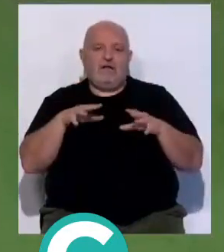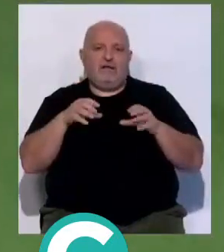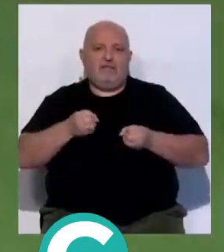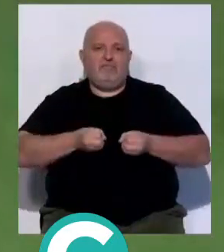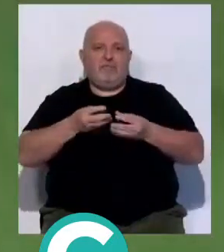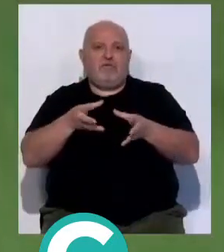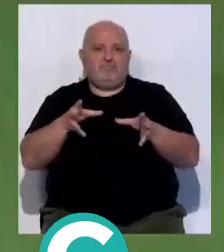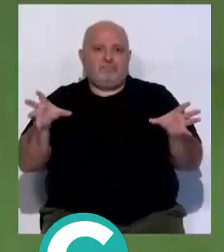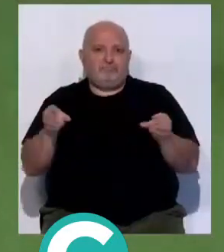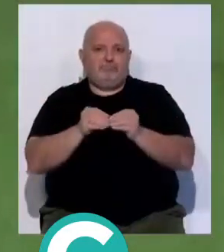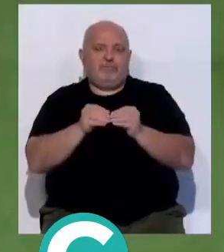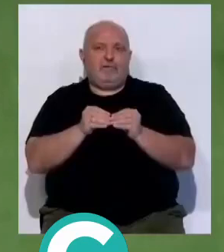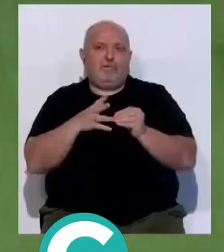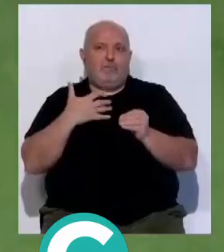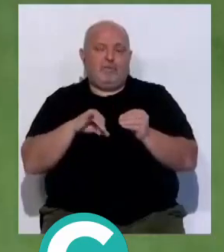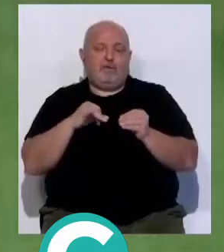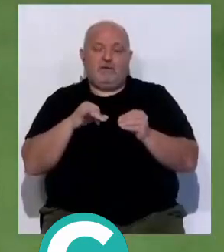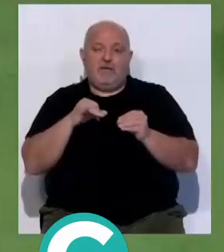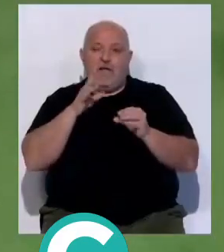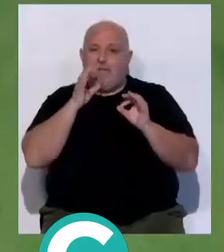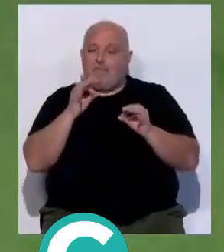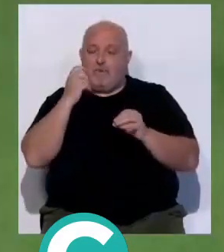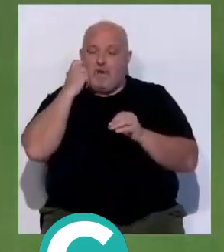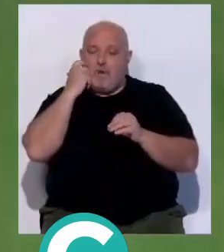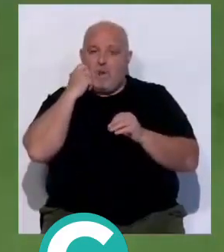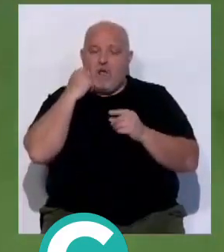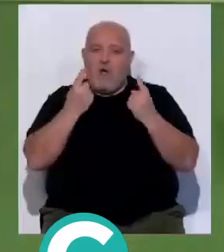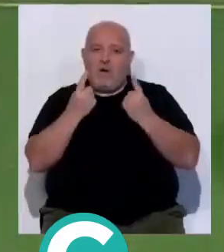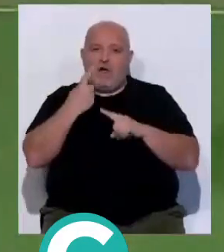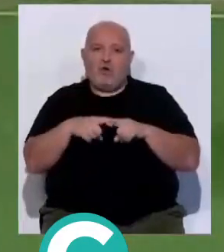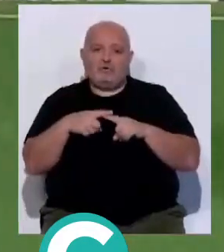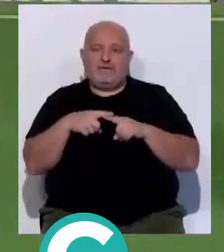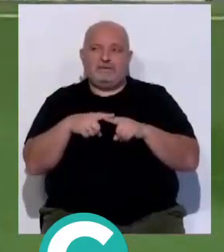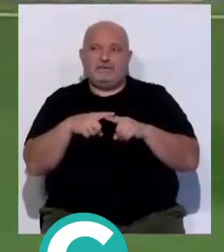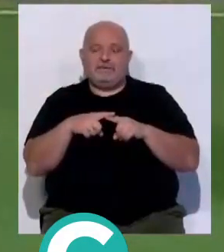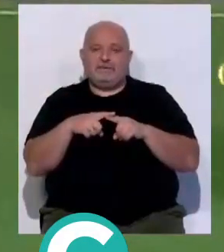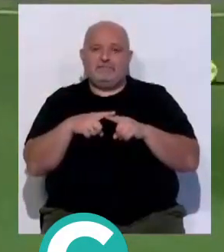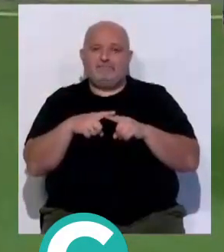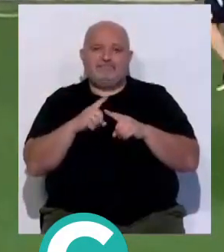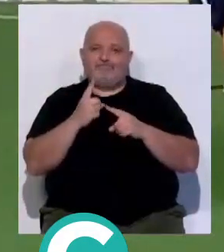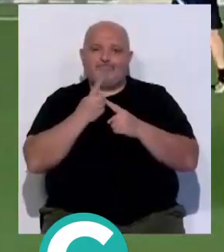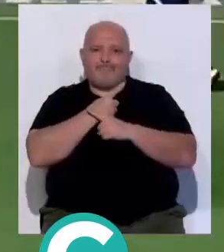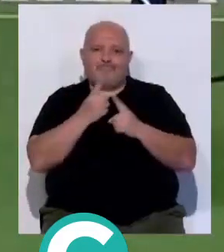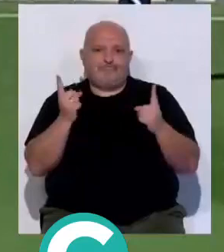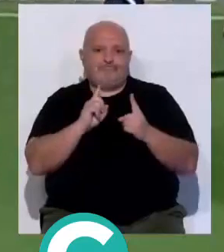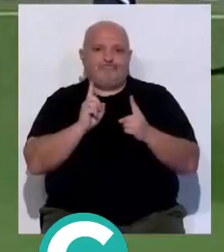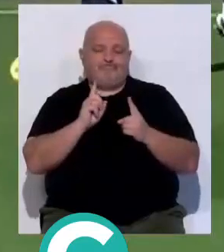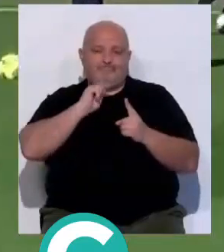información que se pueda dar, porque siempre hay cosas que igual no son